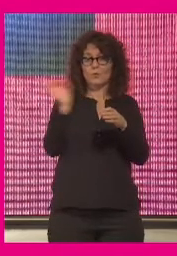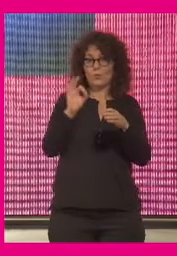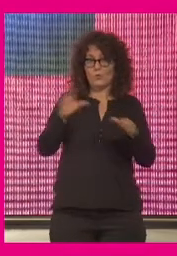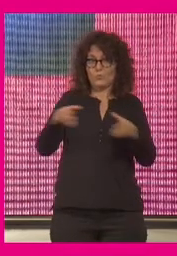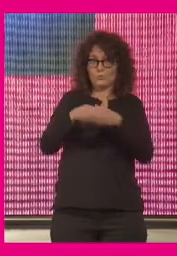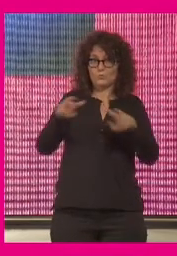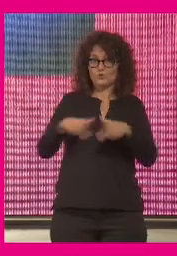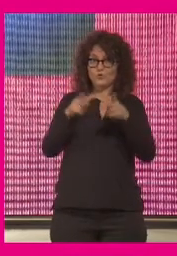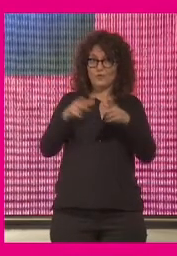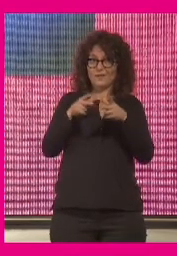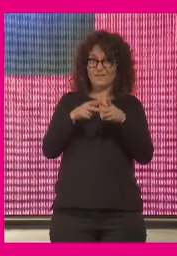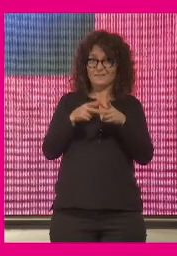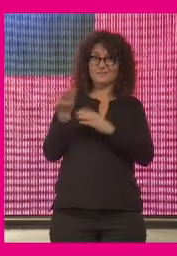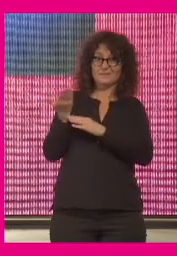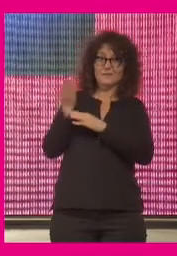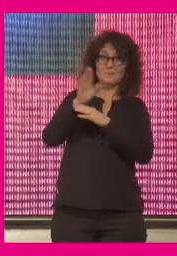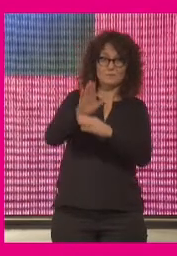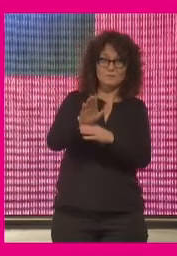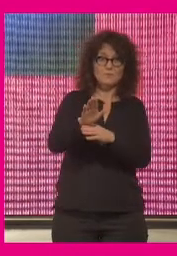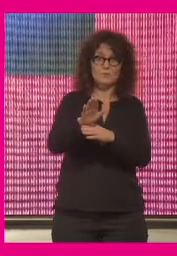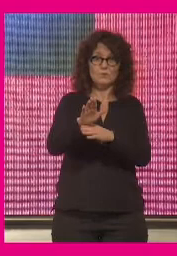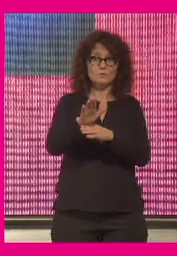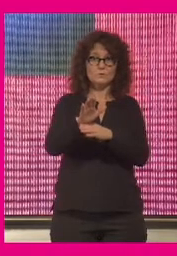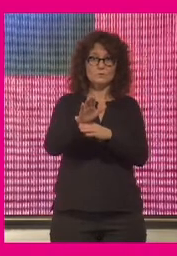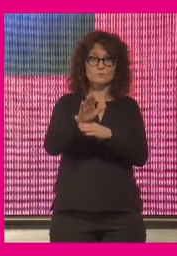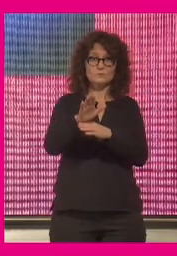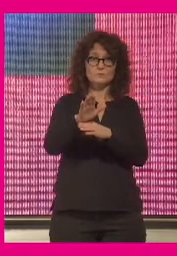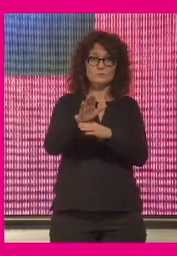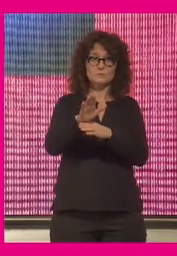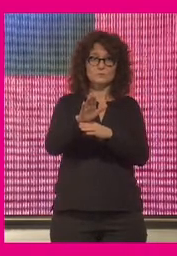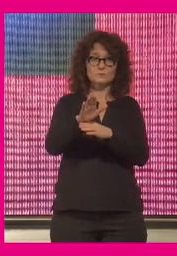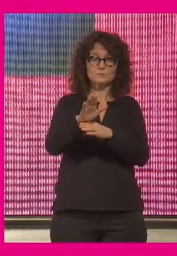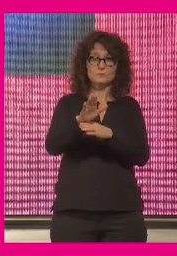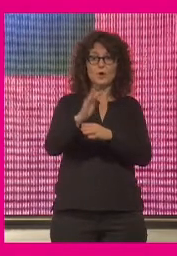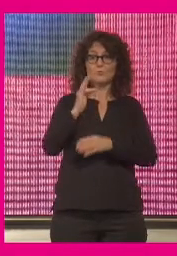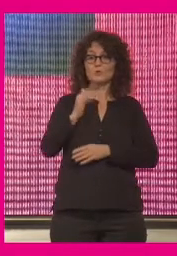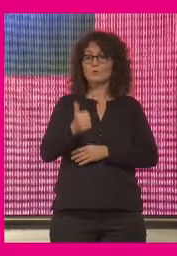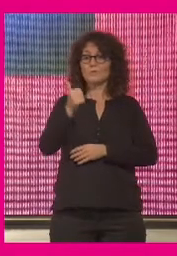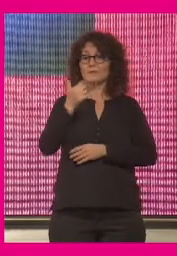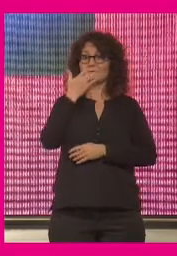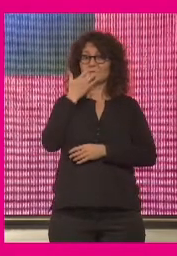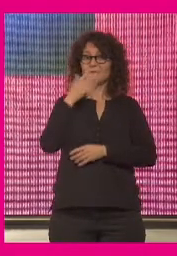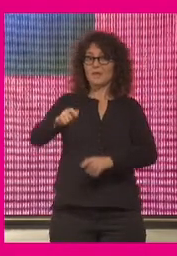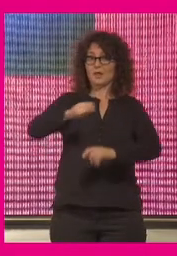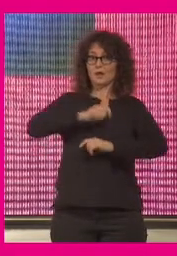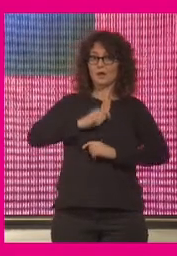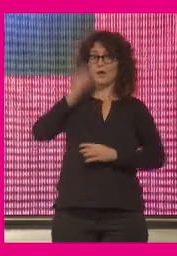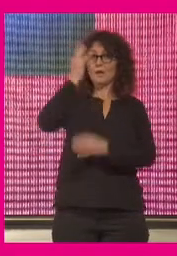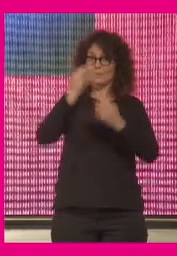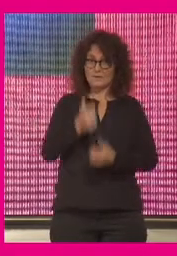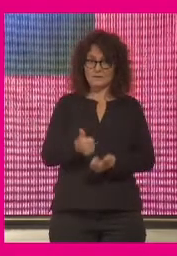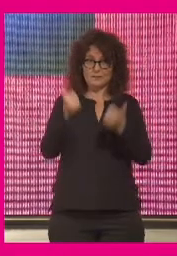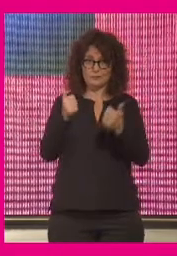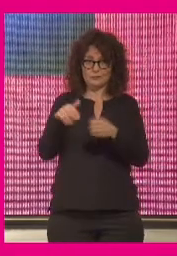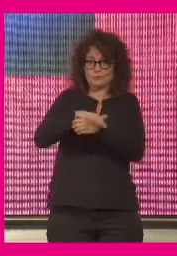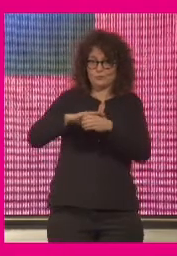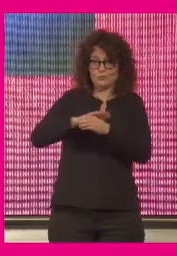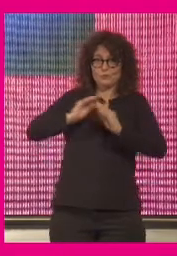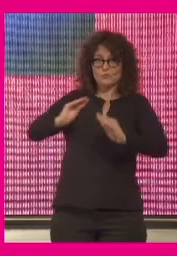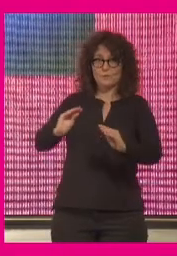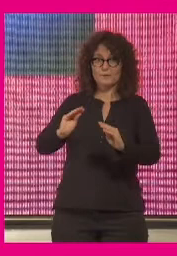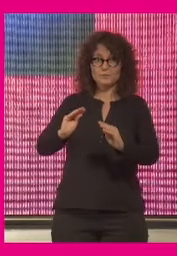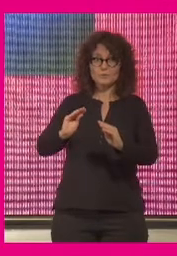la representación favorecerá a quienes produzcan más datos en esos ámbitos pero claro